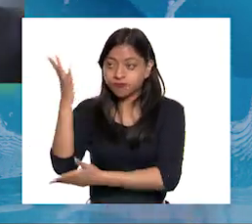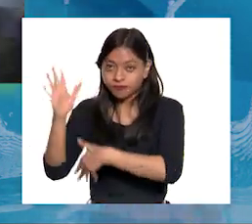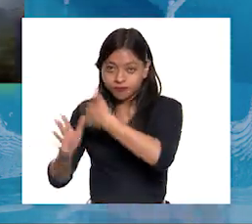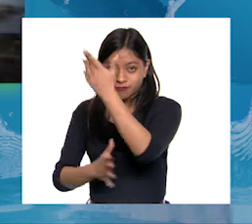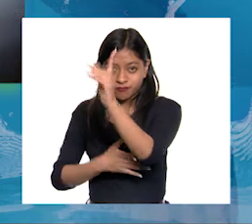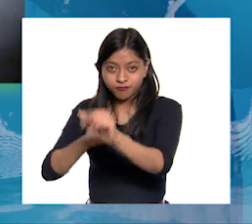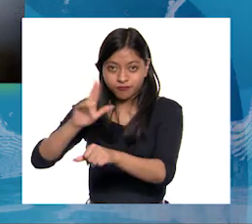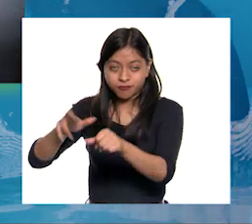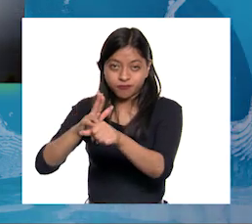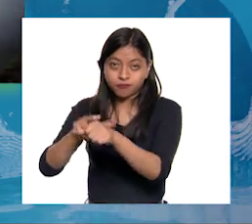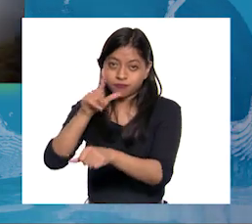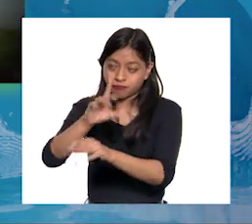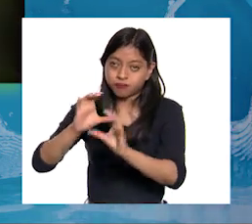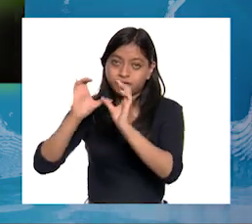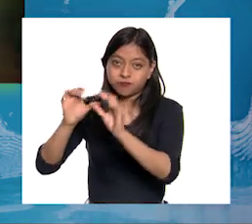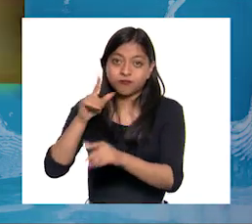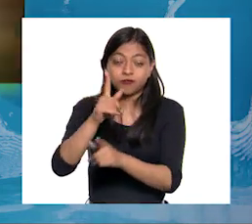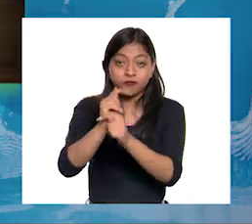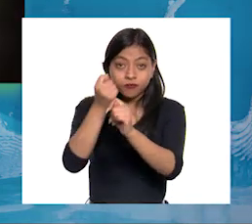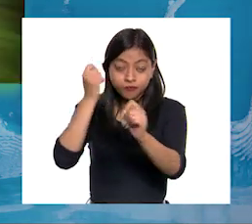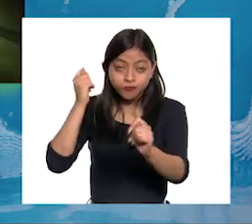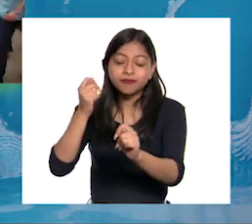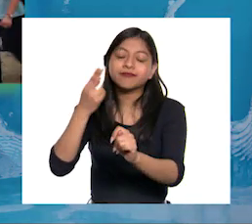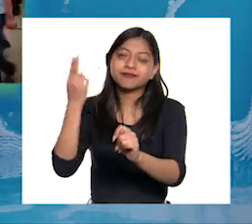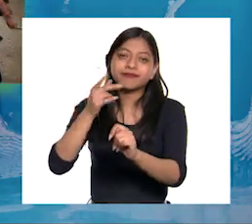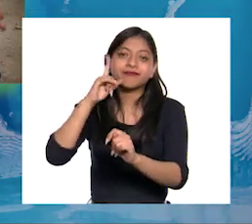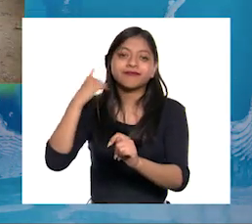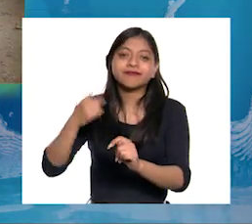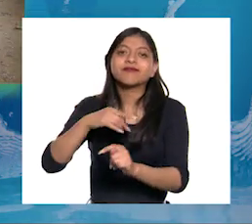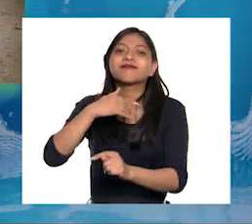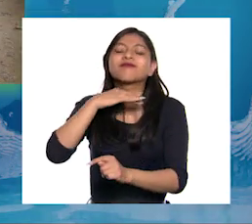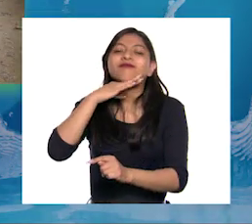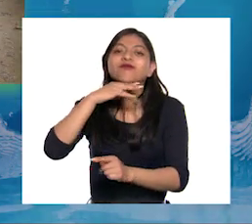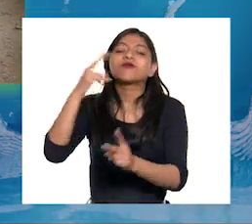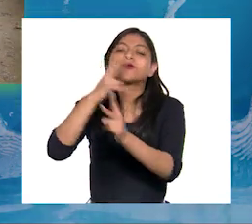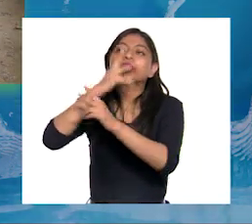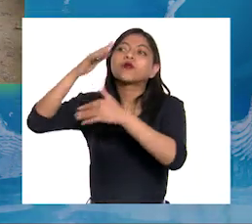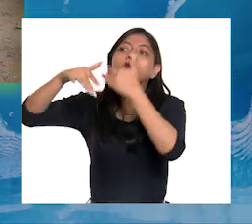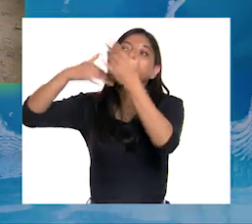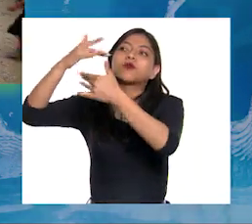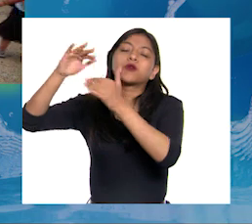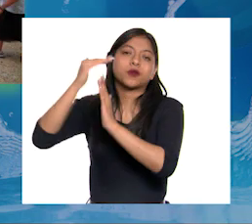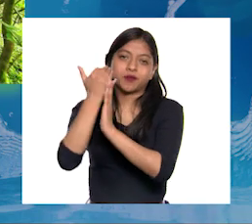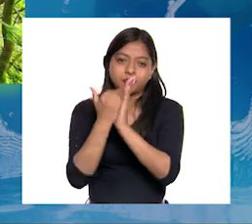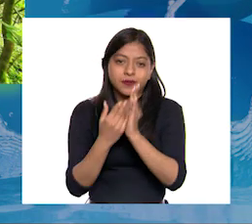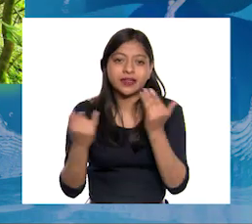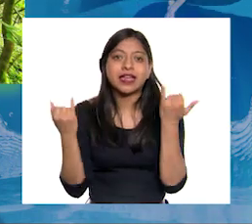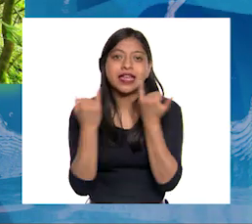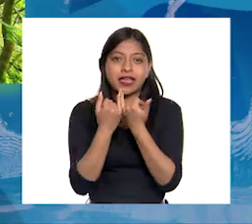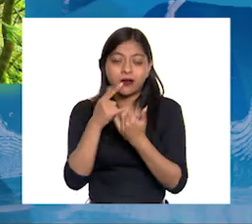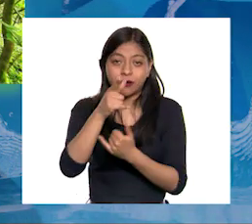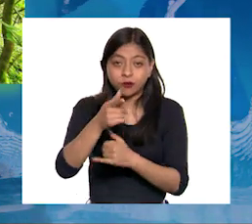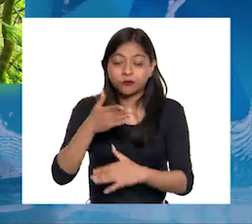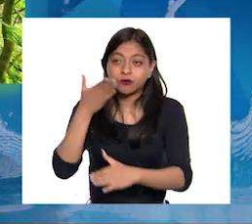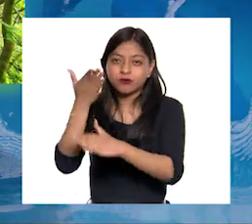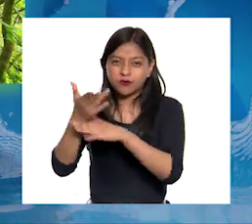Viajo en transporte público para reducir la contaminación y prefiero hospedajes con prácticas sostenibles